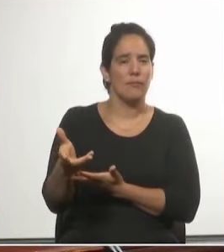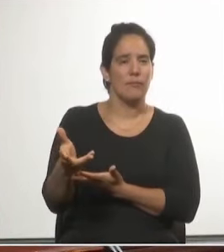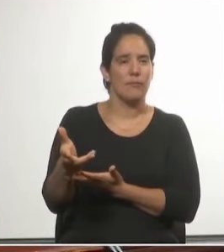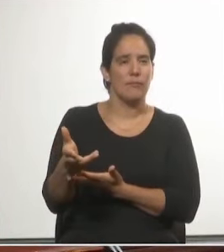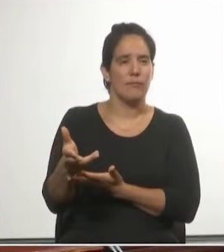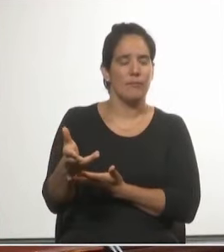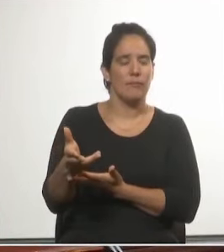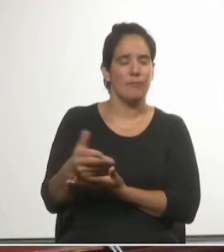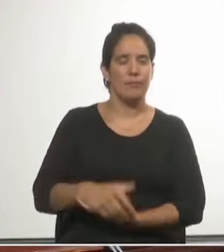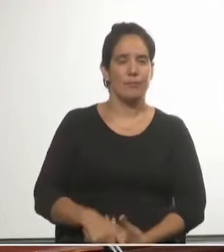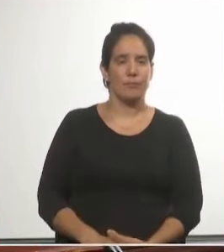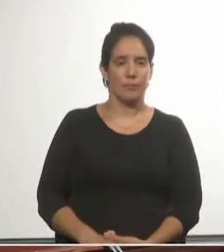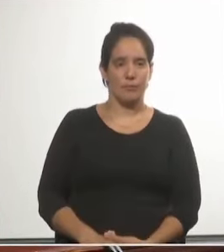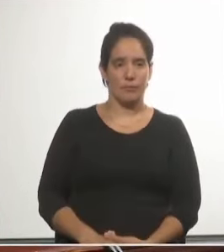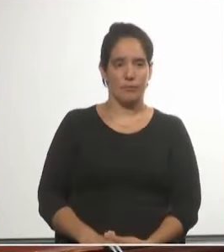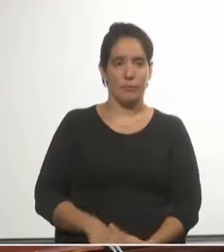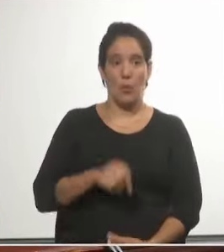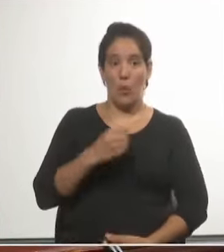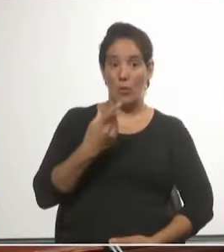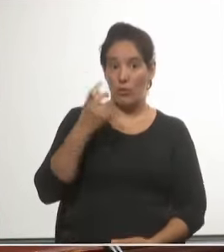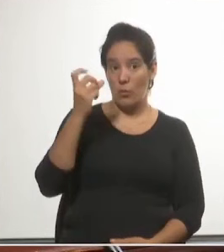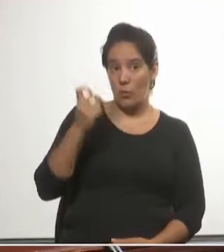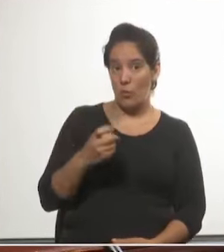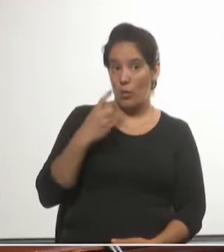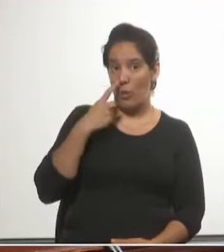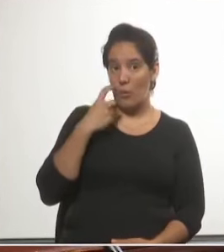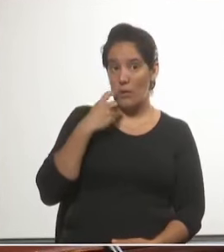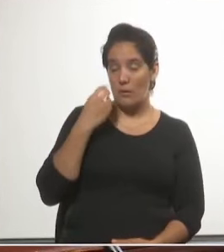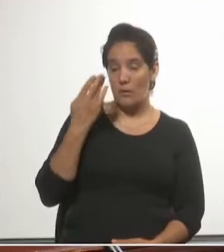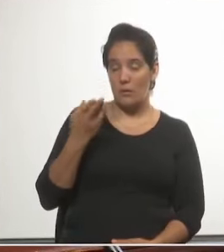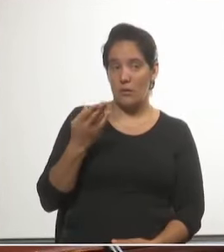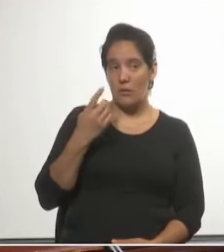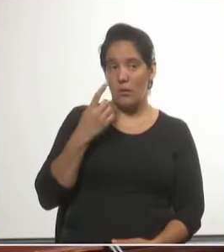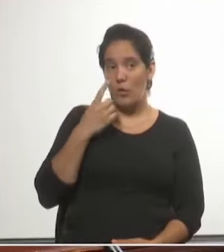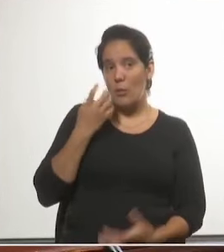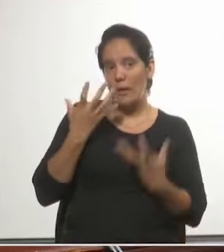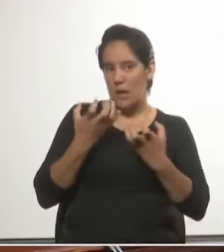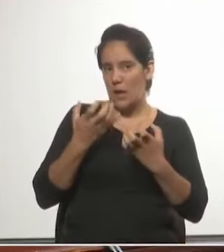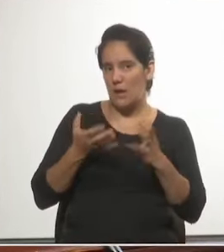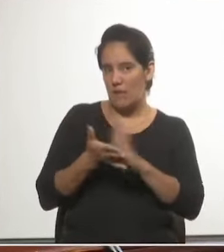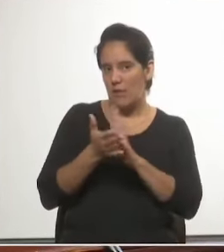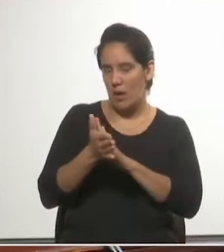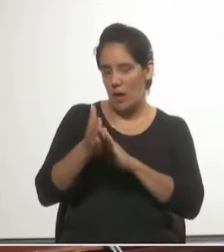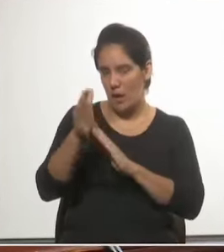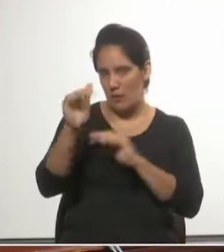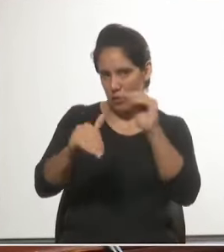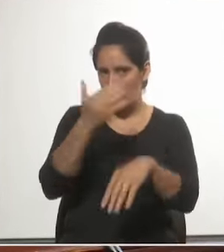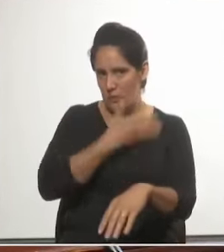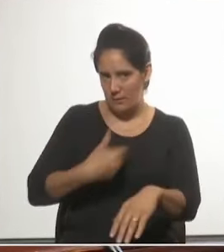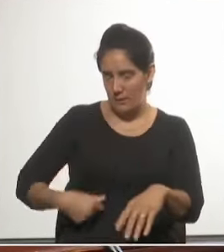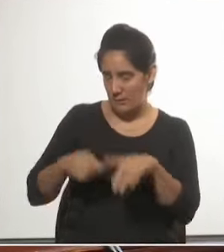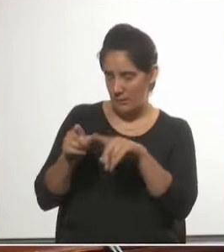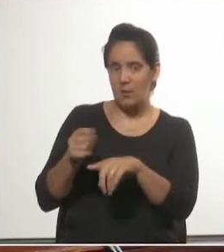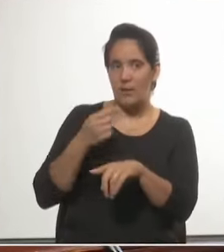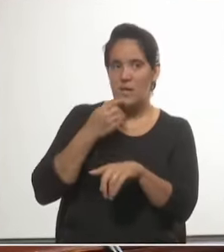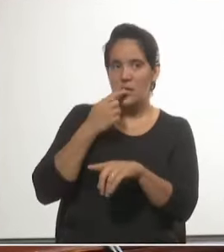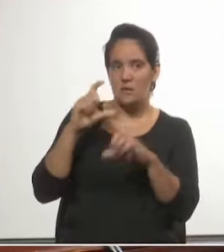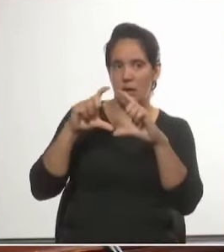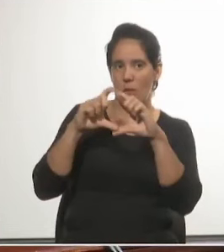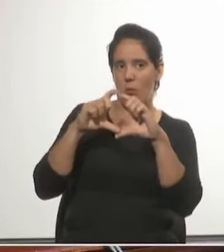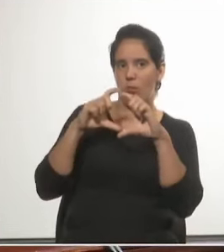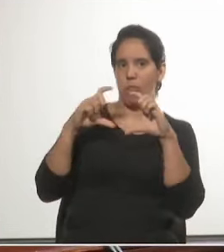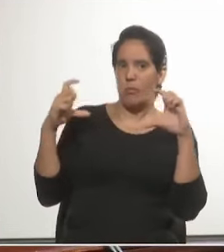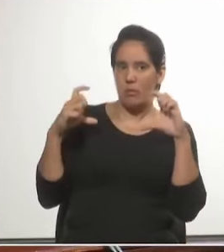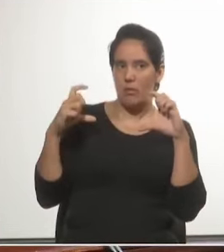a un precandidato a la presidencia de la República se lo enloda